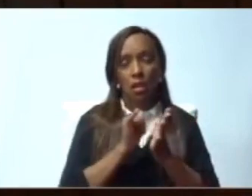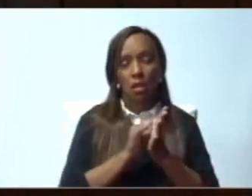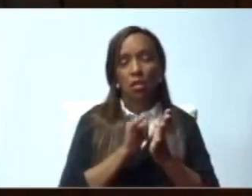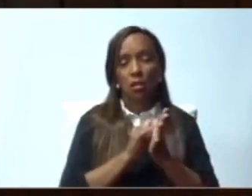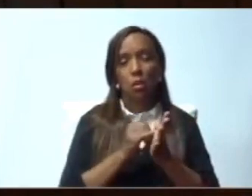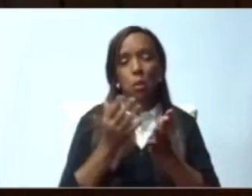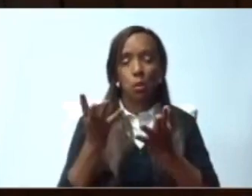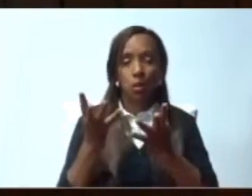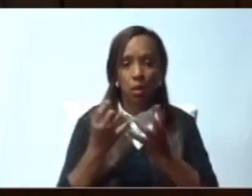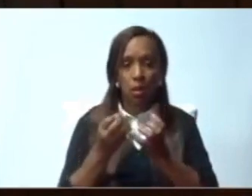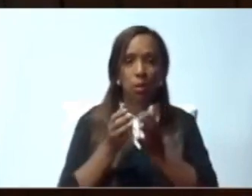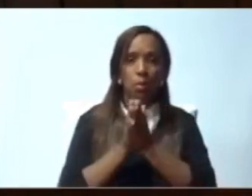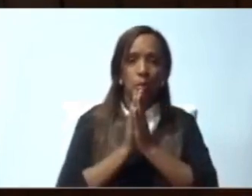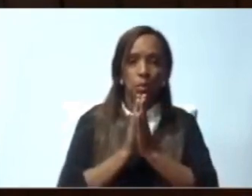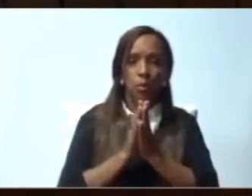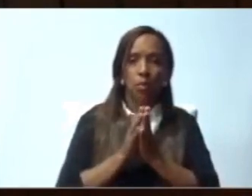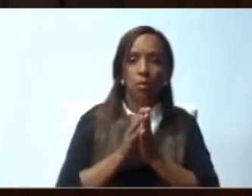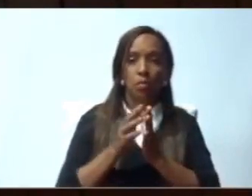Muchísimas gracias.